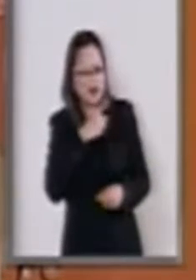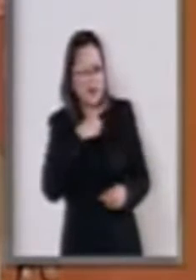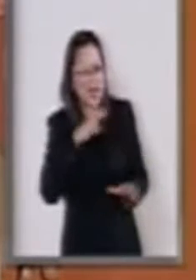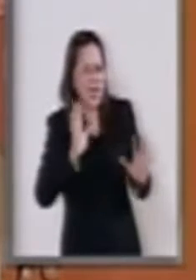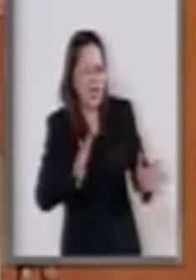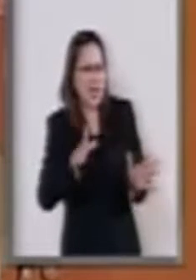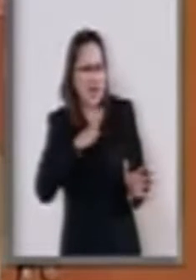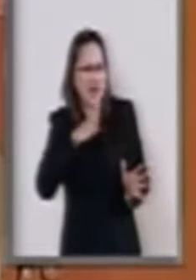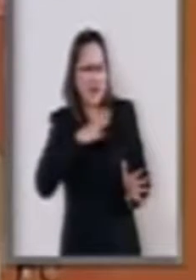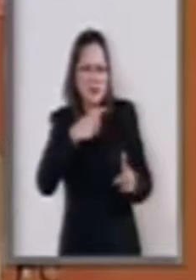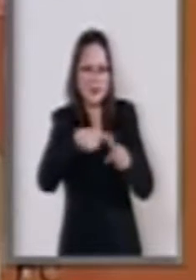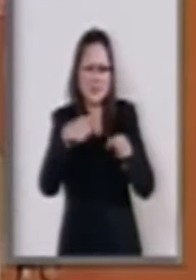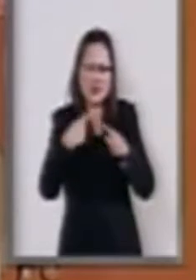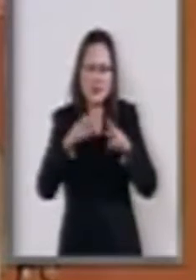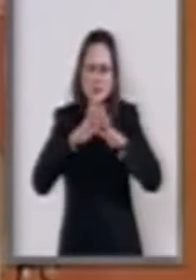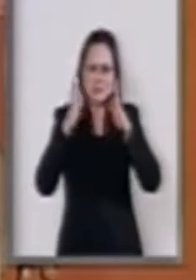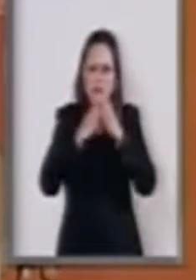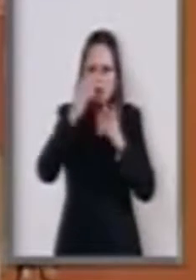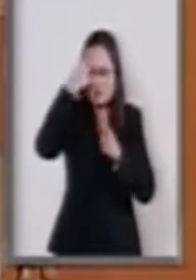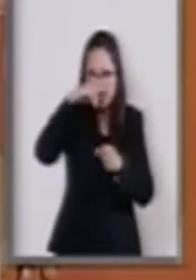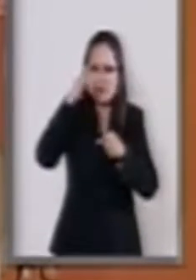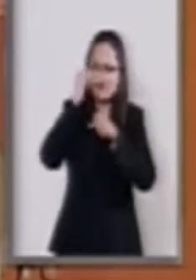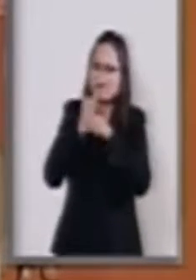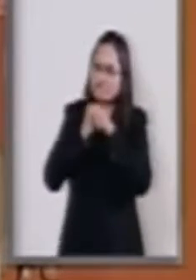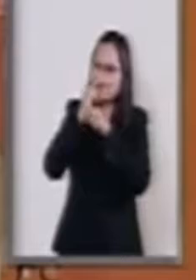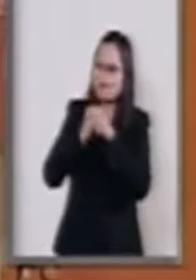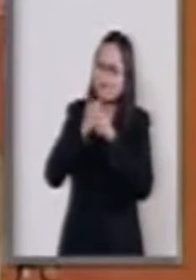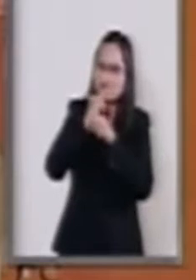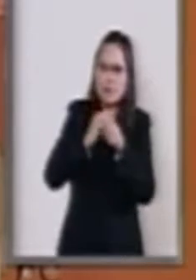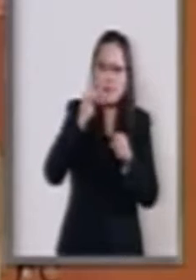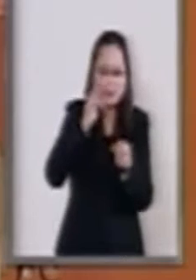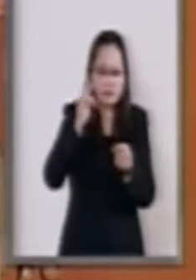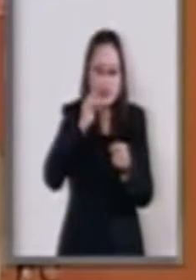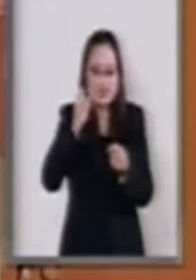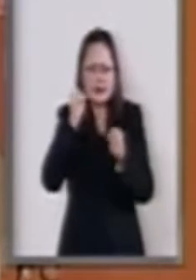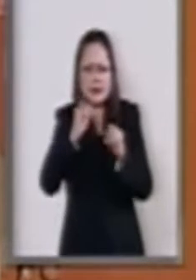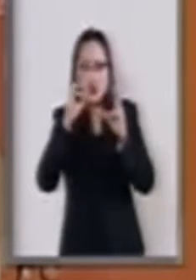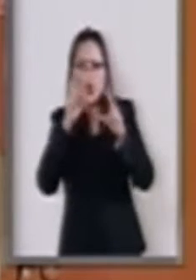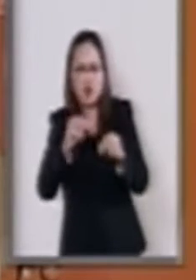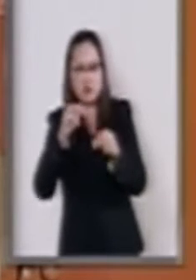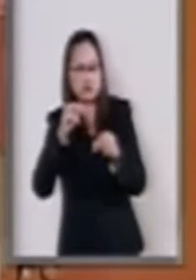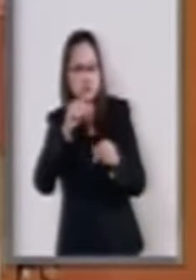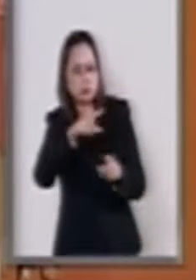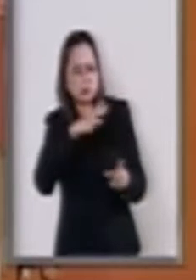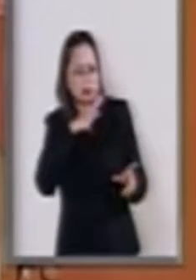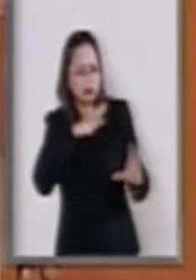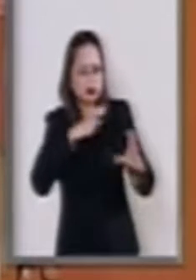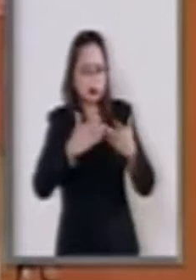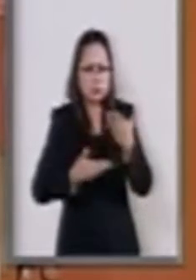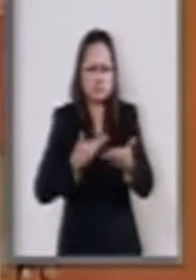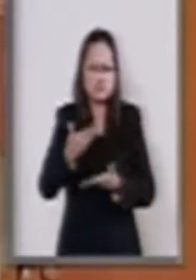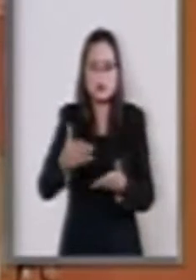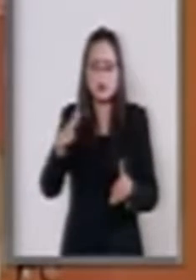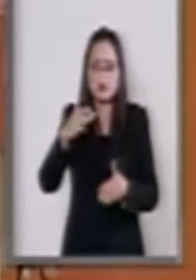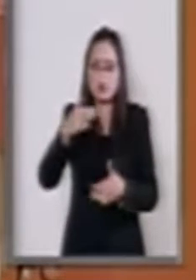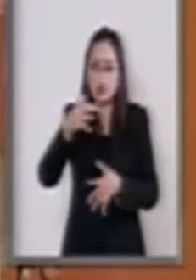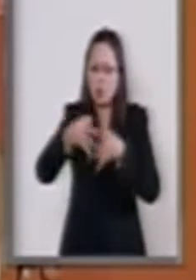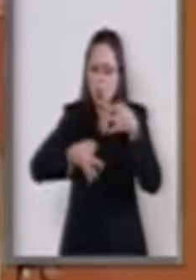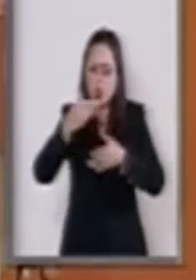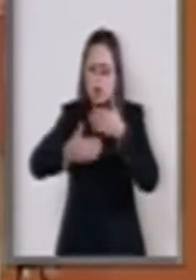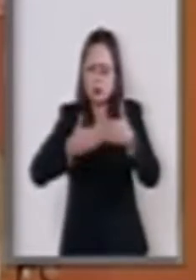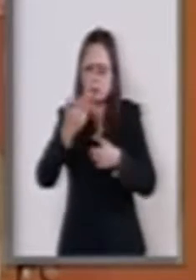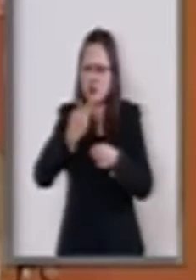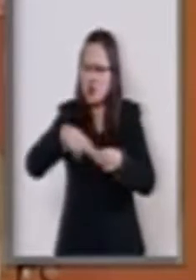instrumentos para compeler a las partes y a los terceros, de modo que el juicio concluya de manera